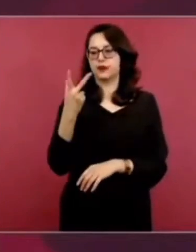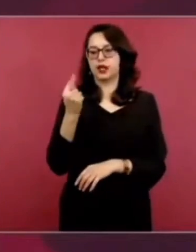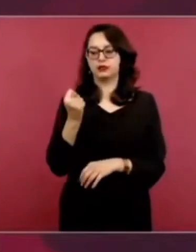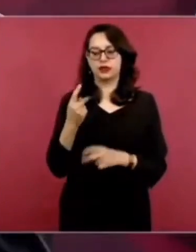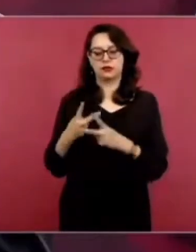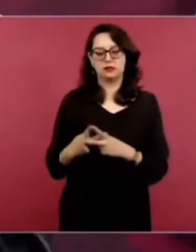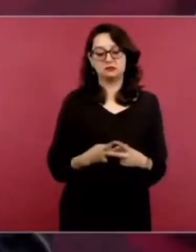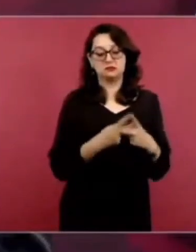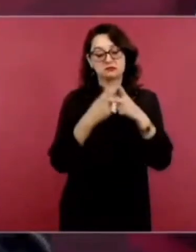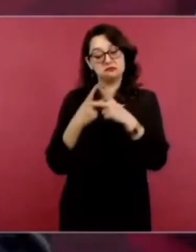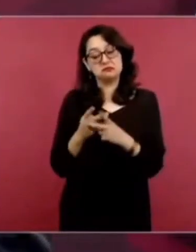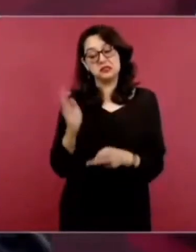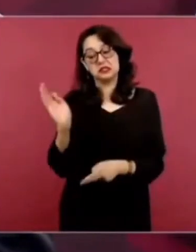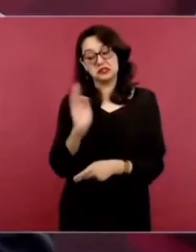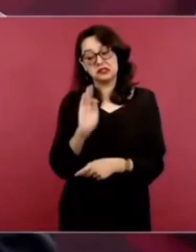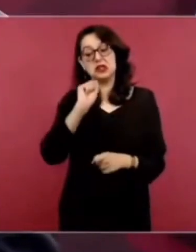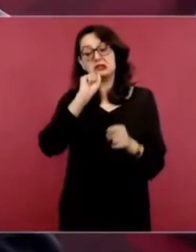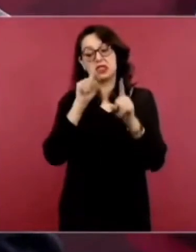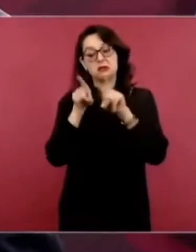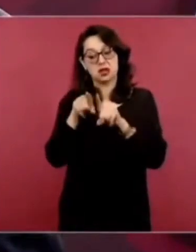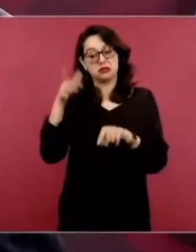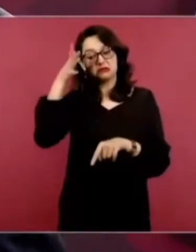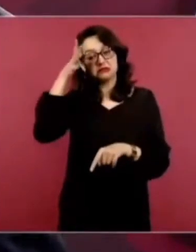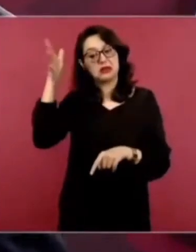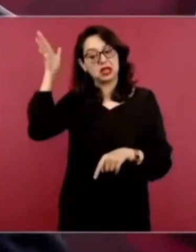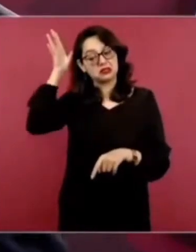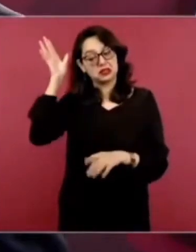Un mensaje